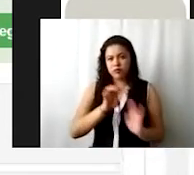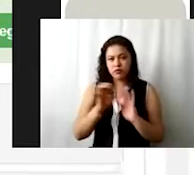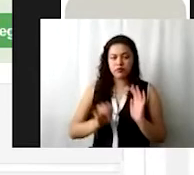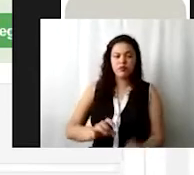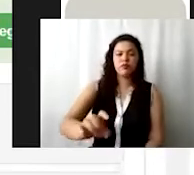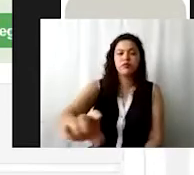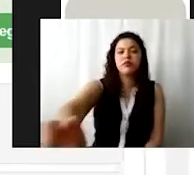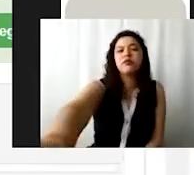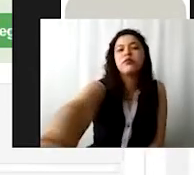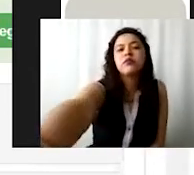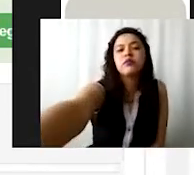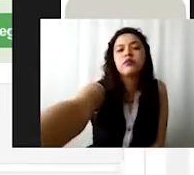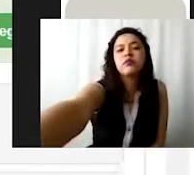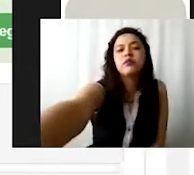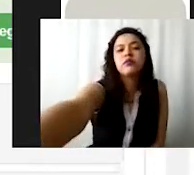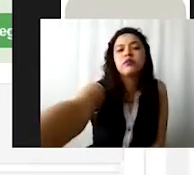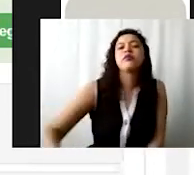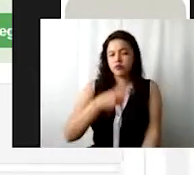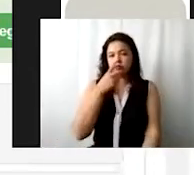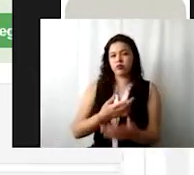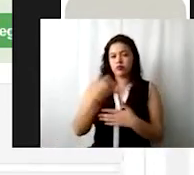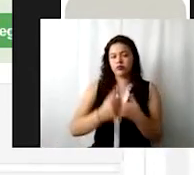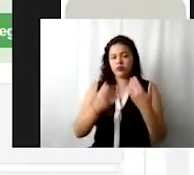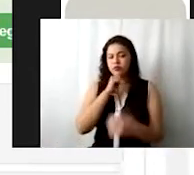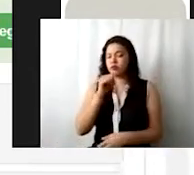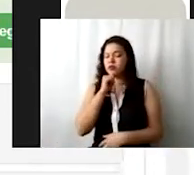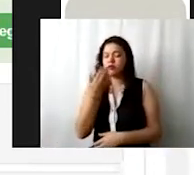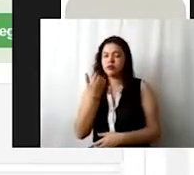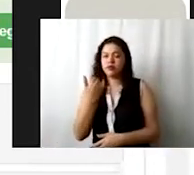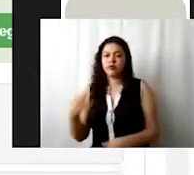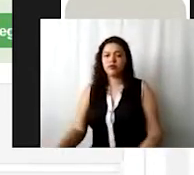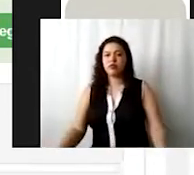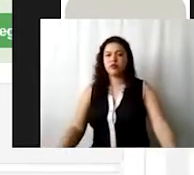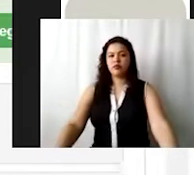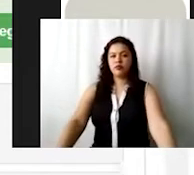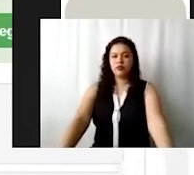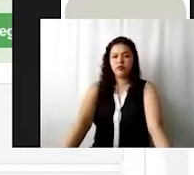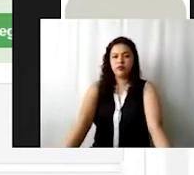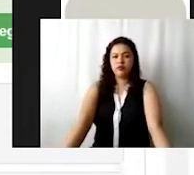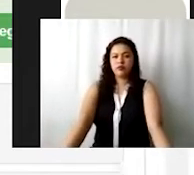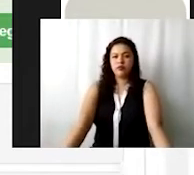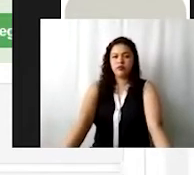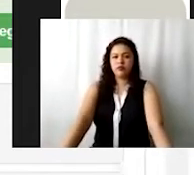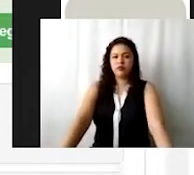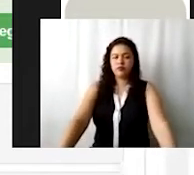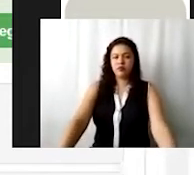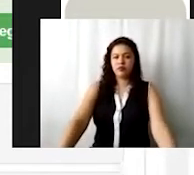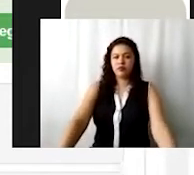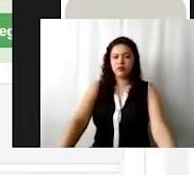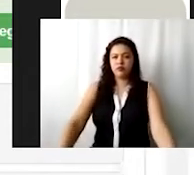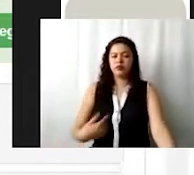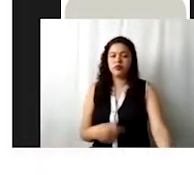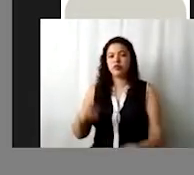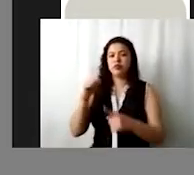Me indica que no tengo mis proyectos aún registrados. ¿Qué voy a hacer? Ok. Pues, me voy a esta opción de agregar